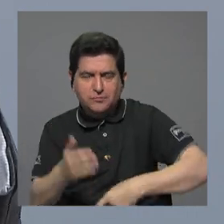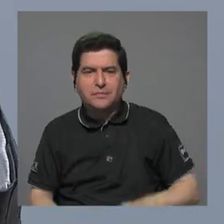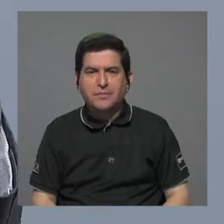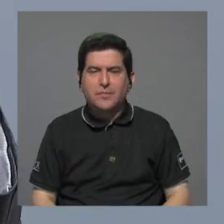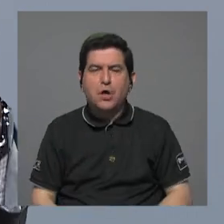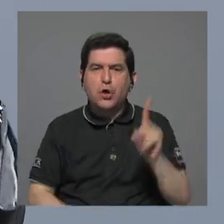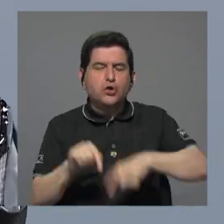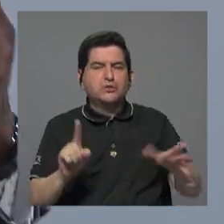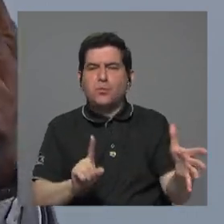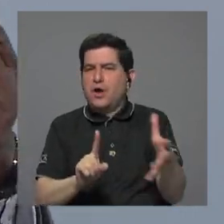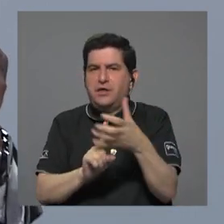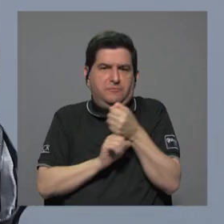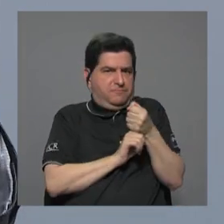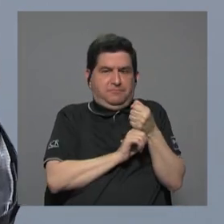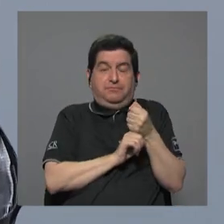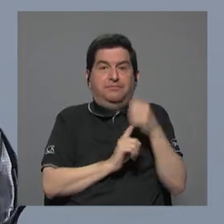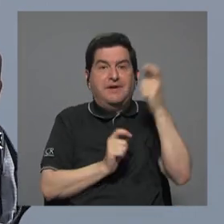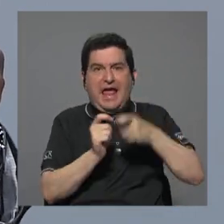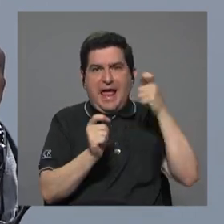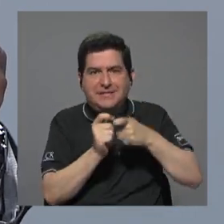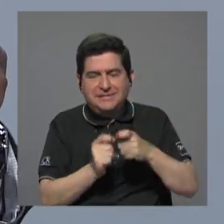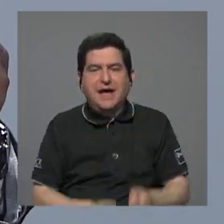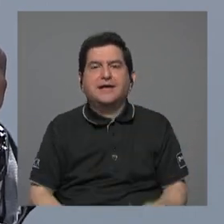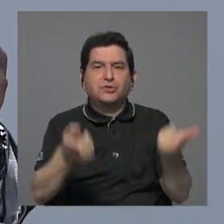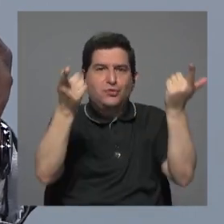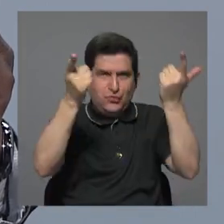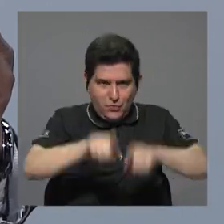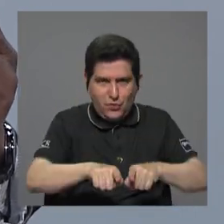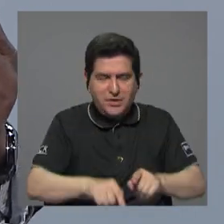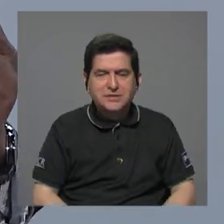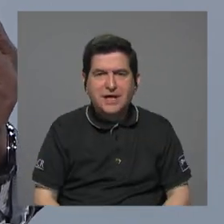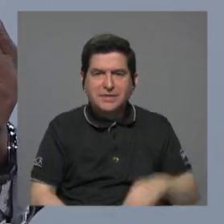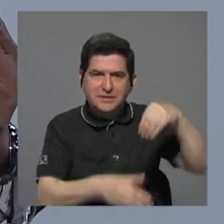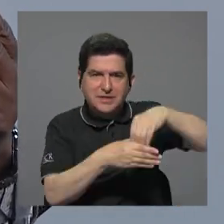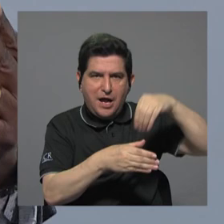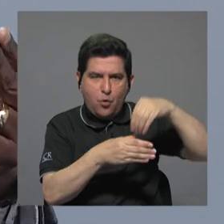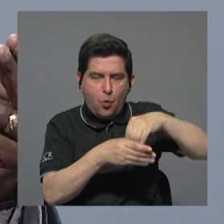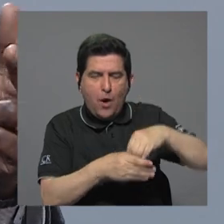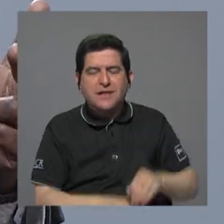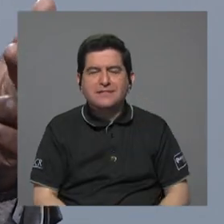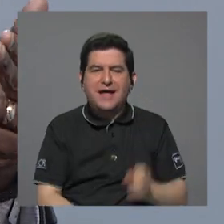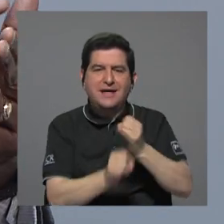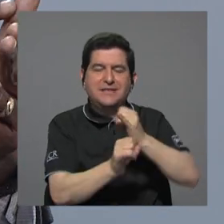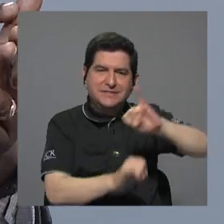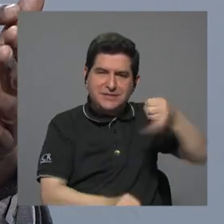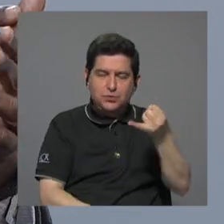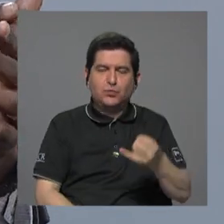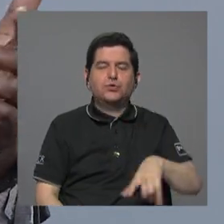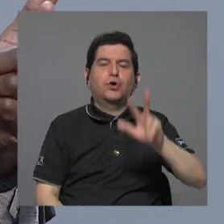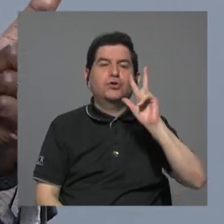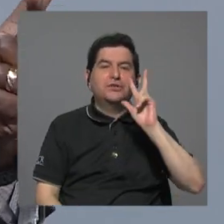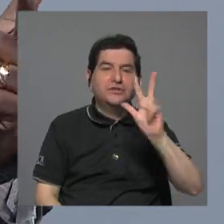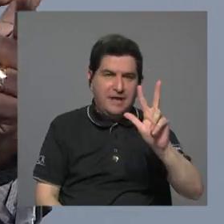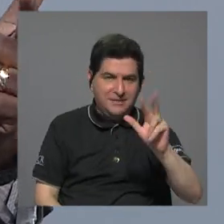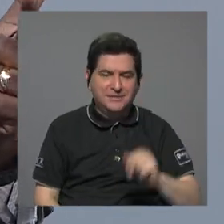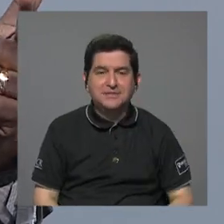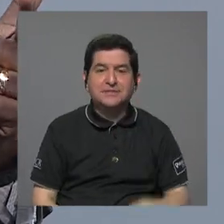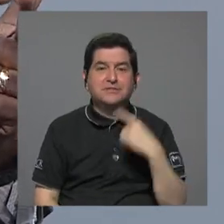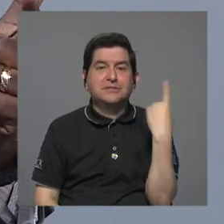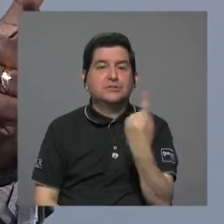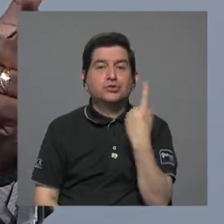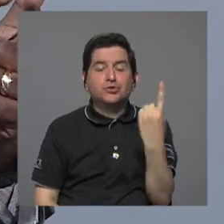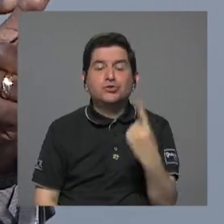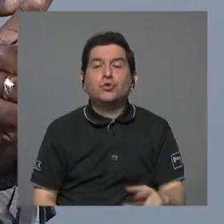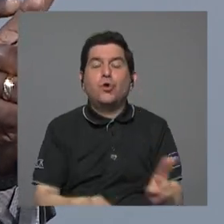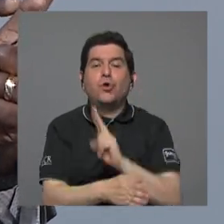inembargables precisamente por lo que pasó con la cuenta de Habdeba y tercero que solo puedan